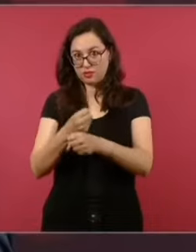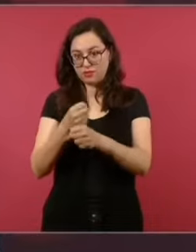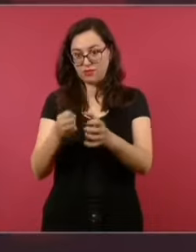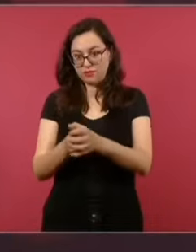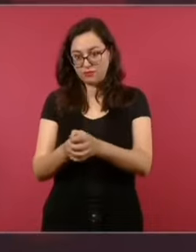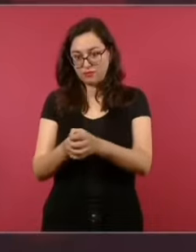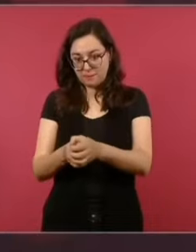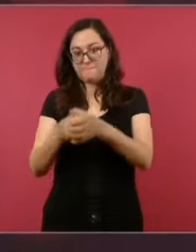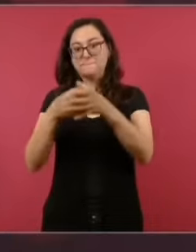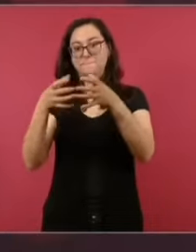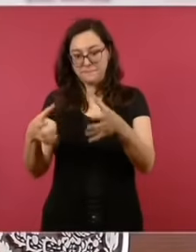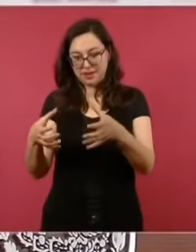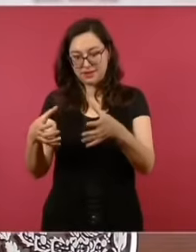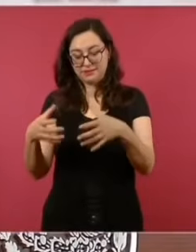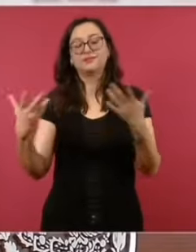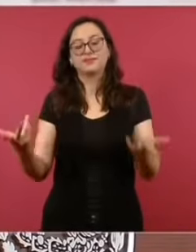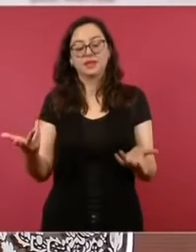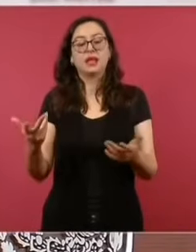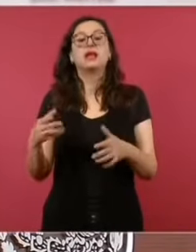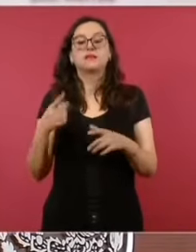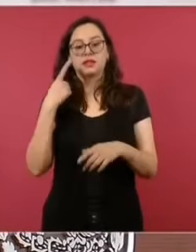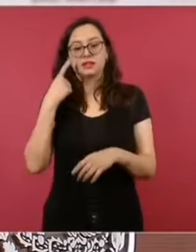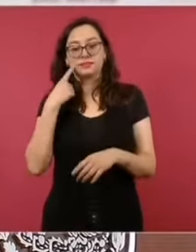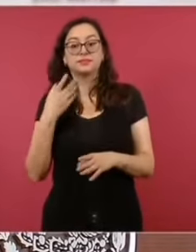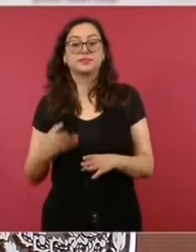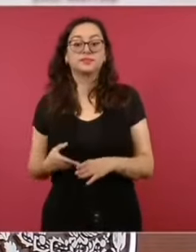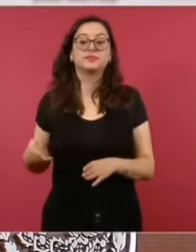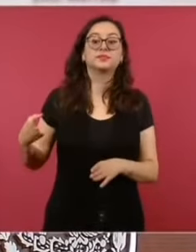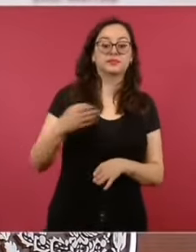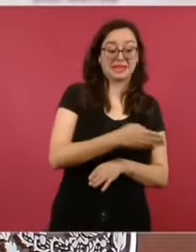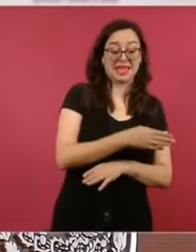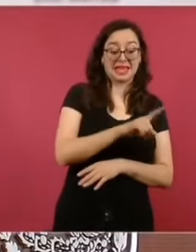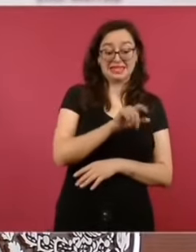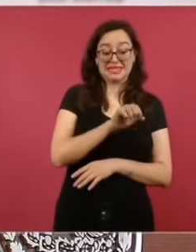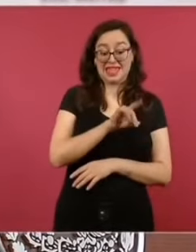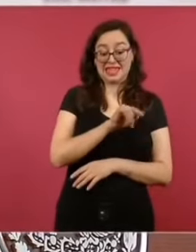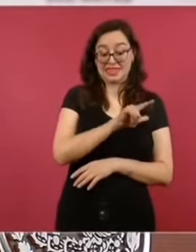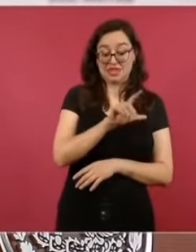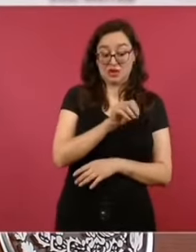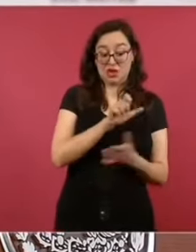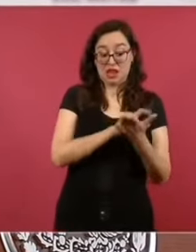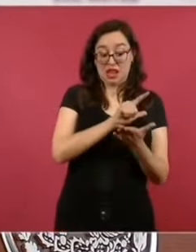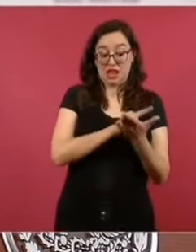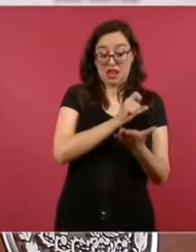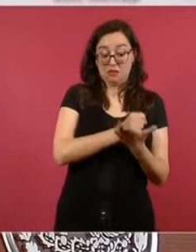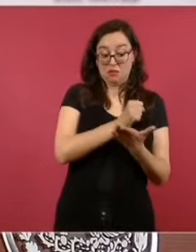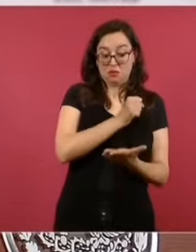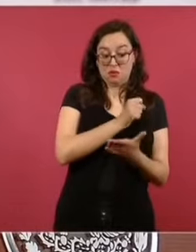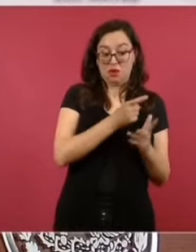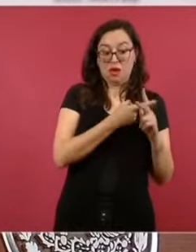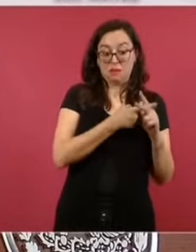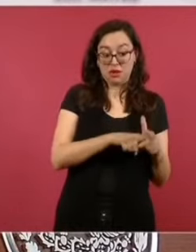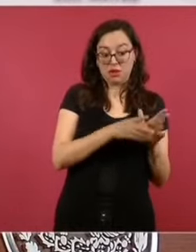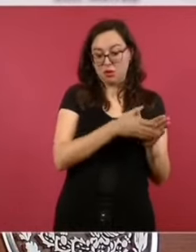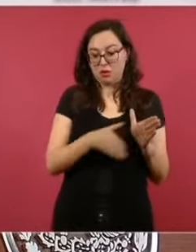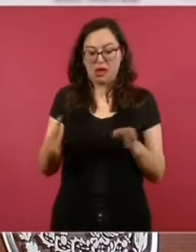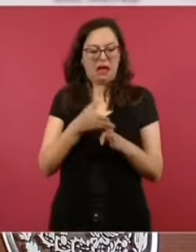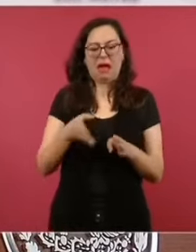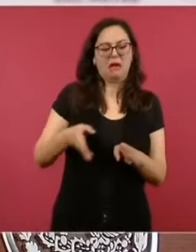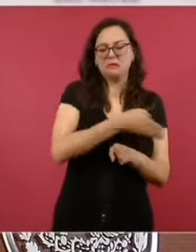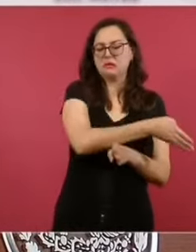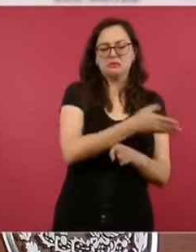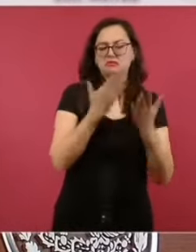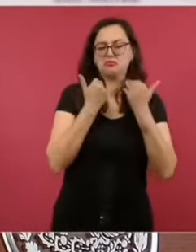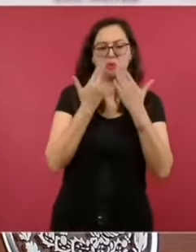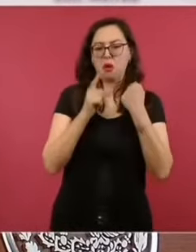en el 97 empieza a correr. Entonces, el problema va a ser hacia adelante, que se va a ir